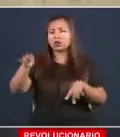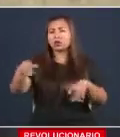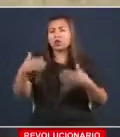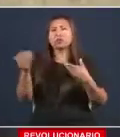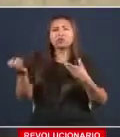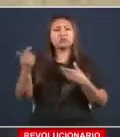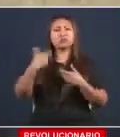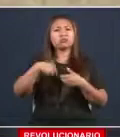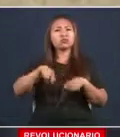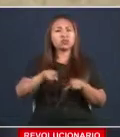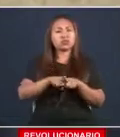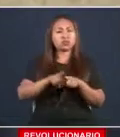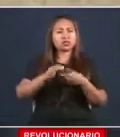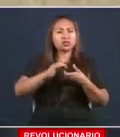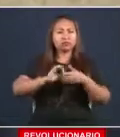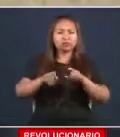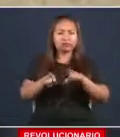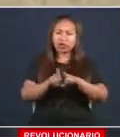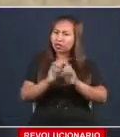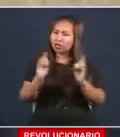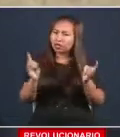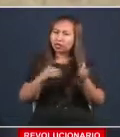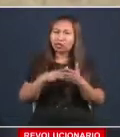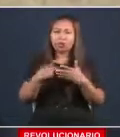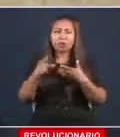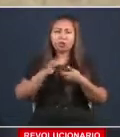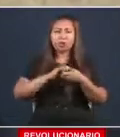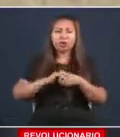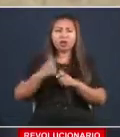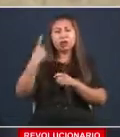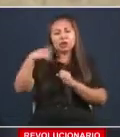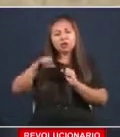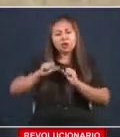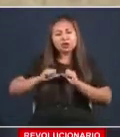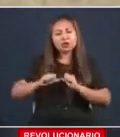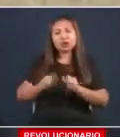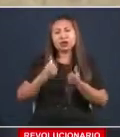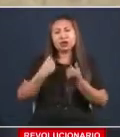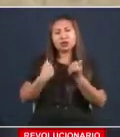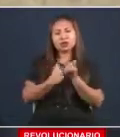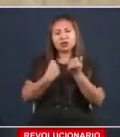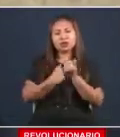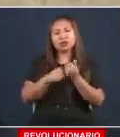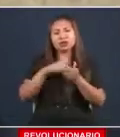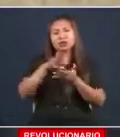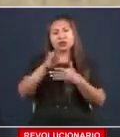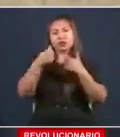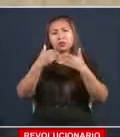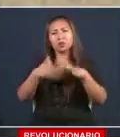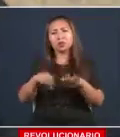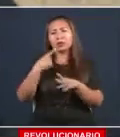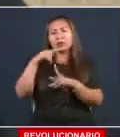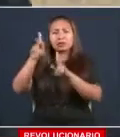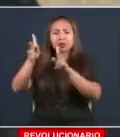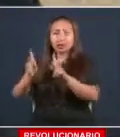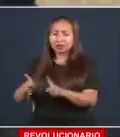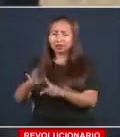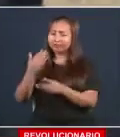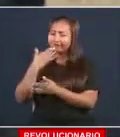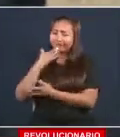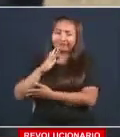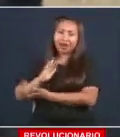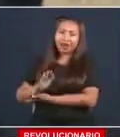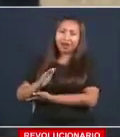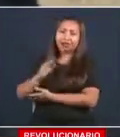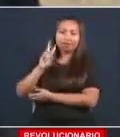y que sacan de sus recursos para ayudar a sus electores. Es un atrevimiento de la señora gobernadora, irrespetuosa.